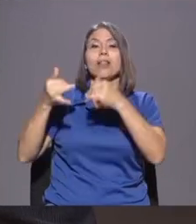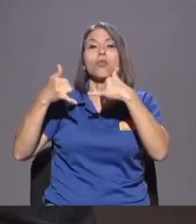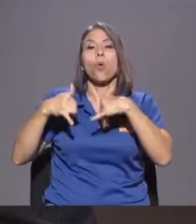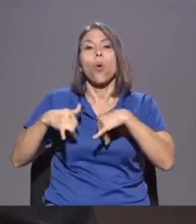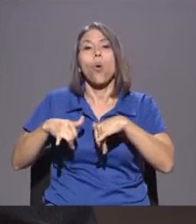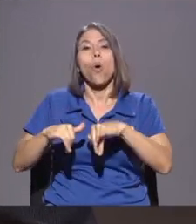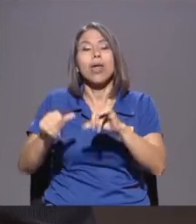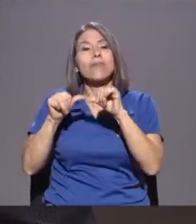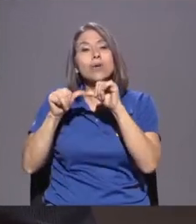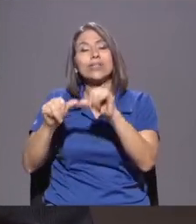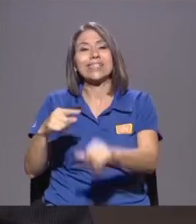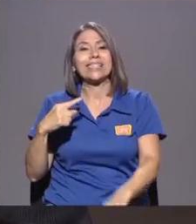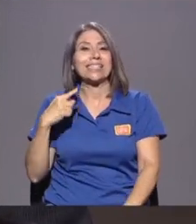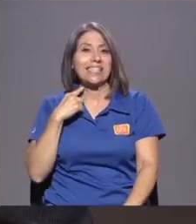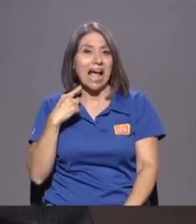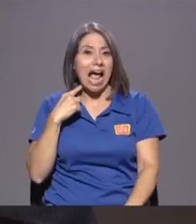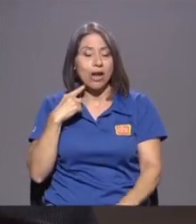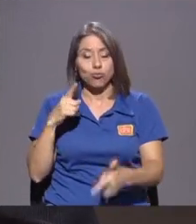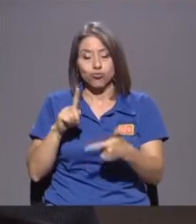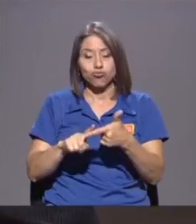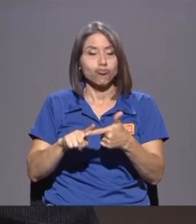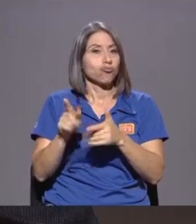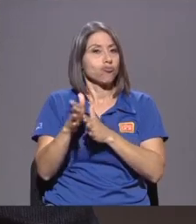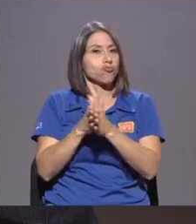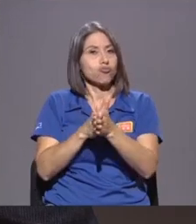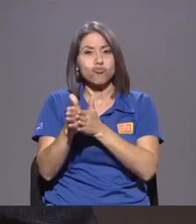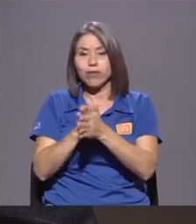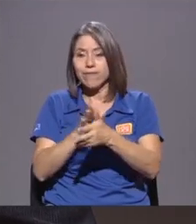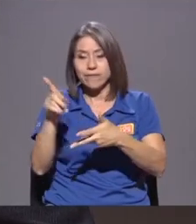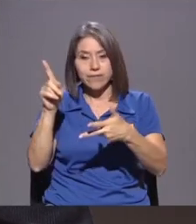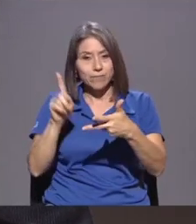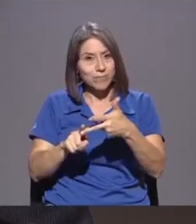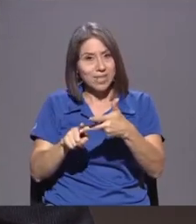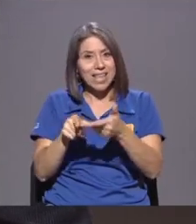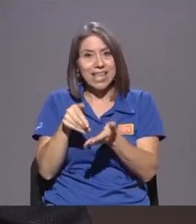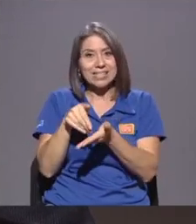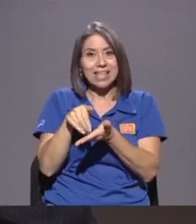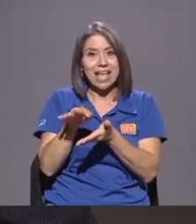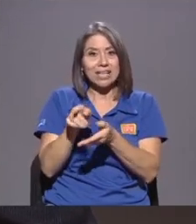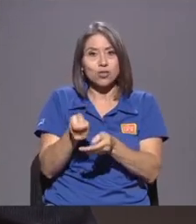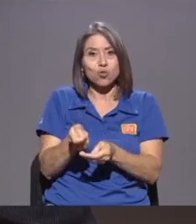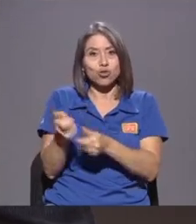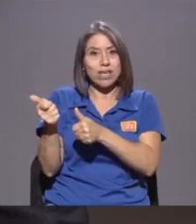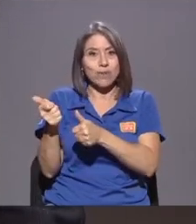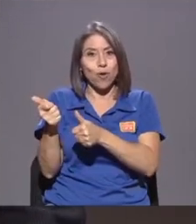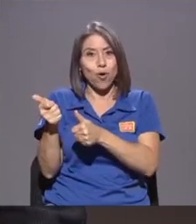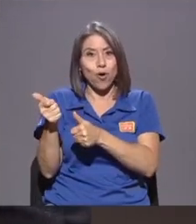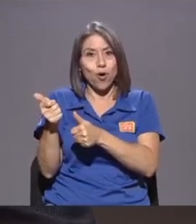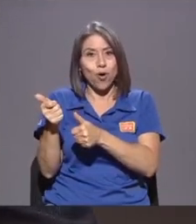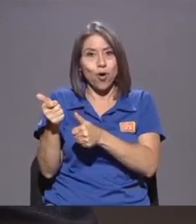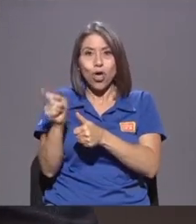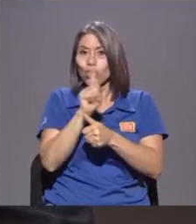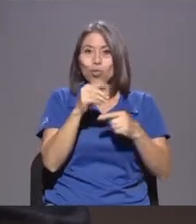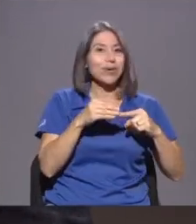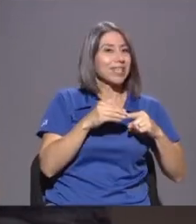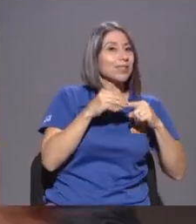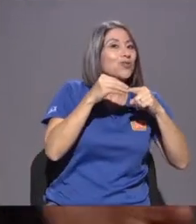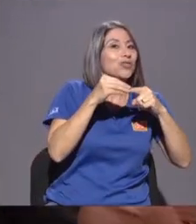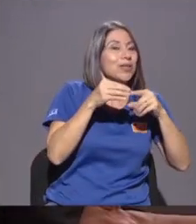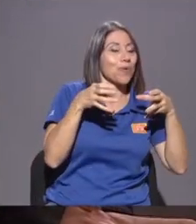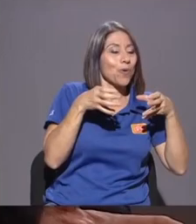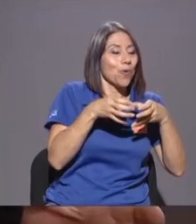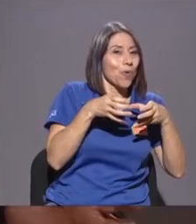En Muchos Casos Ineficiente Y Exclusivo Exclusivo No De que sea Para unos Poquitos Sino Que